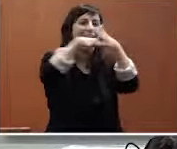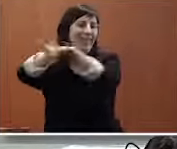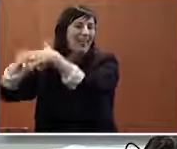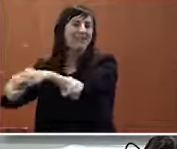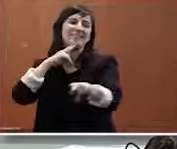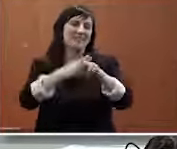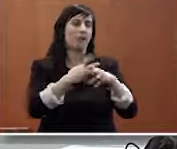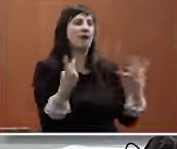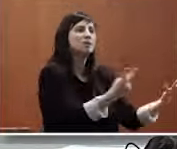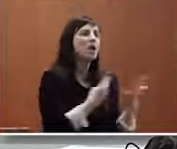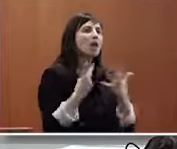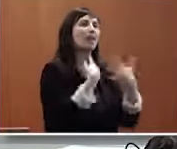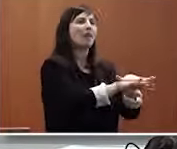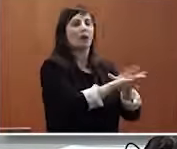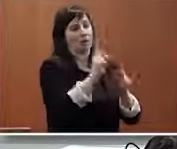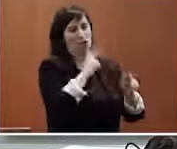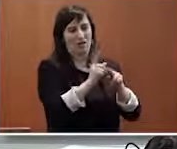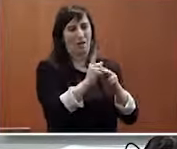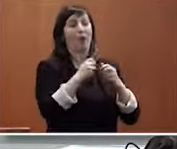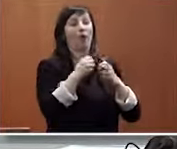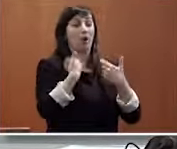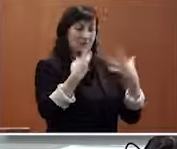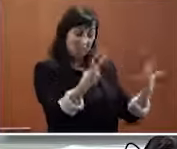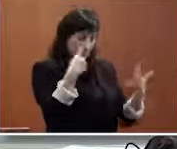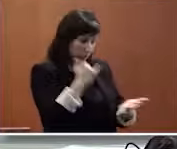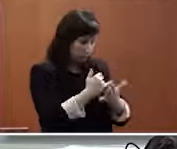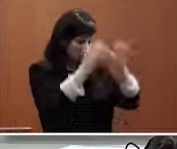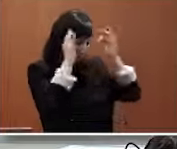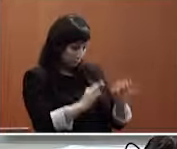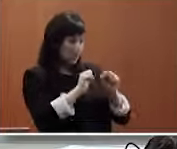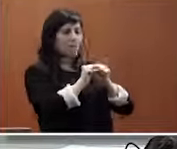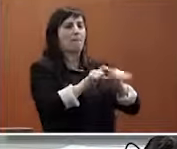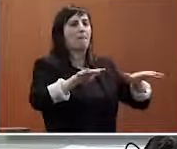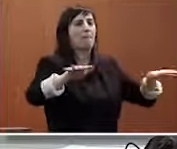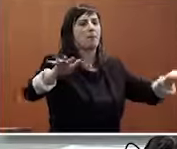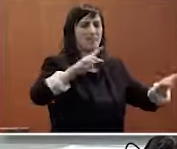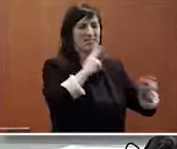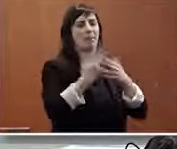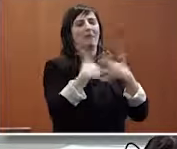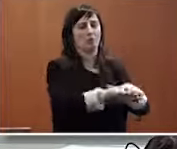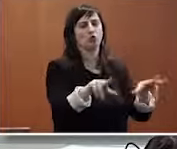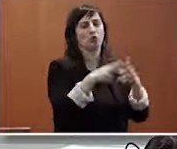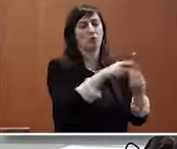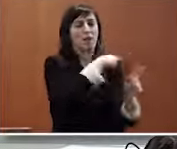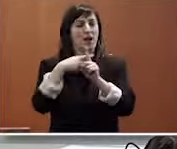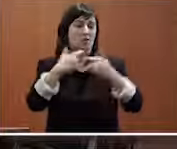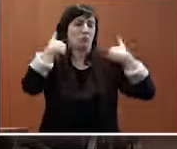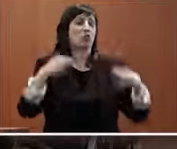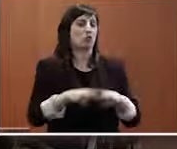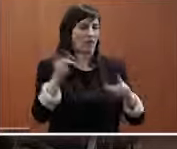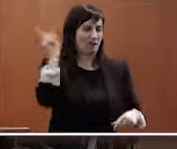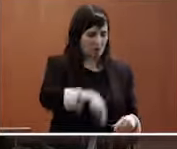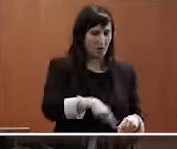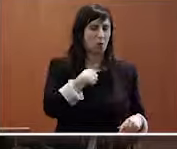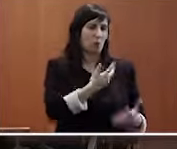desaparición da exclusión social das persoas que ten discapacidade e o vamos consiguendo e o vamos consiguendo nos gusta moito ese proxecto